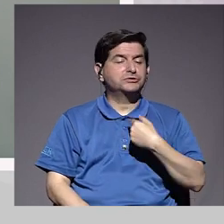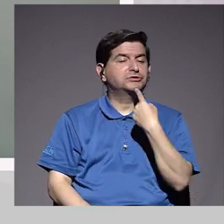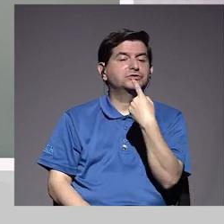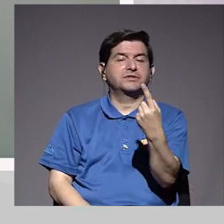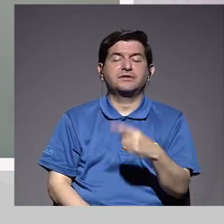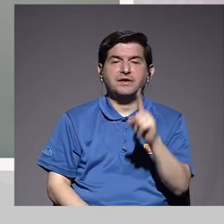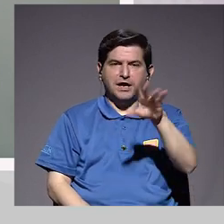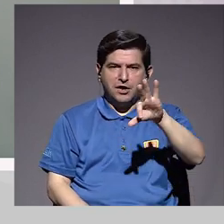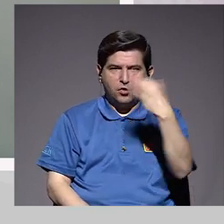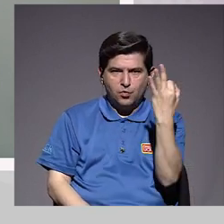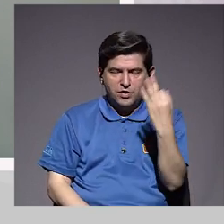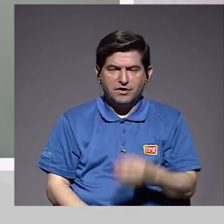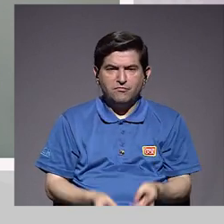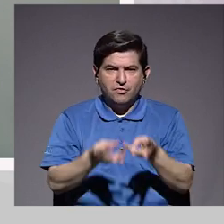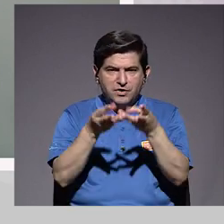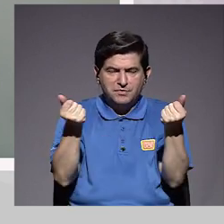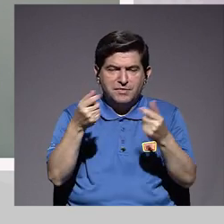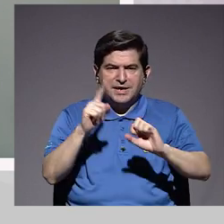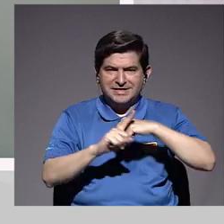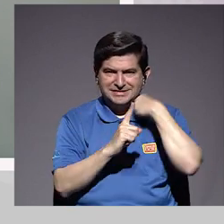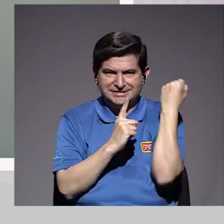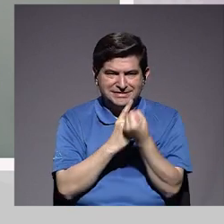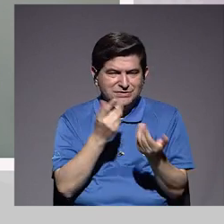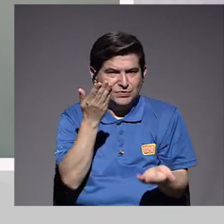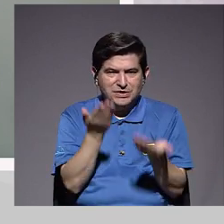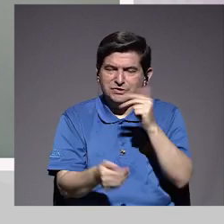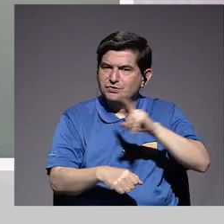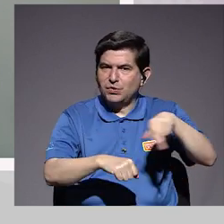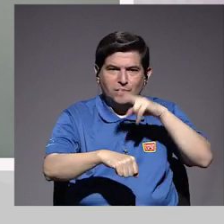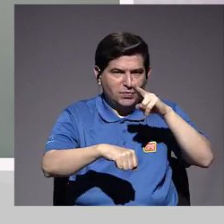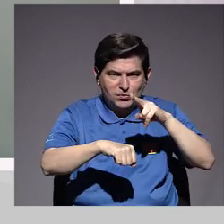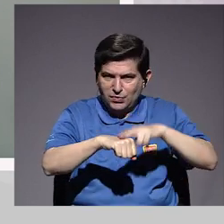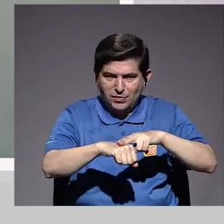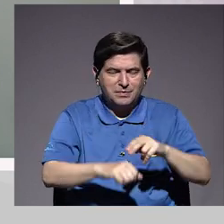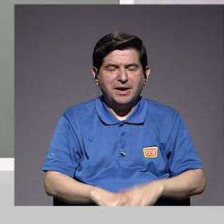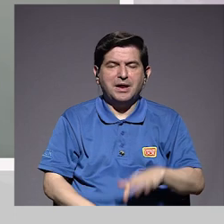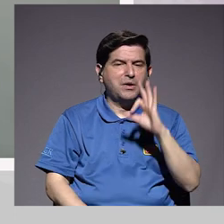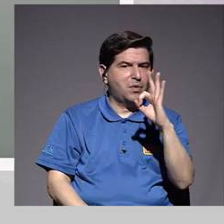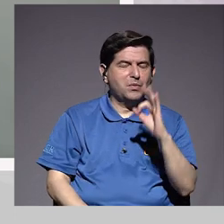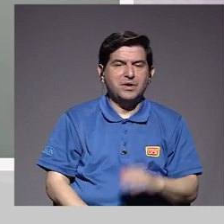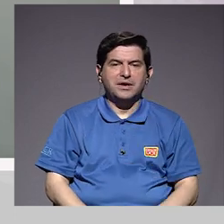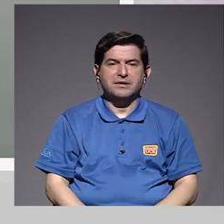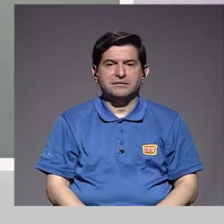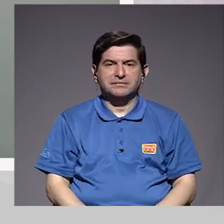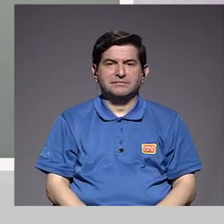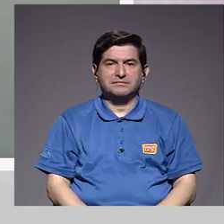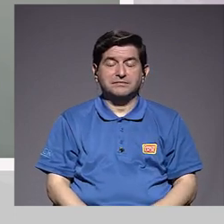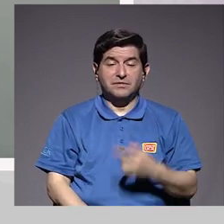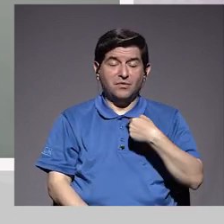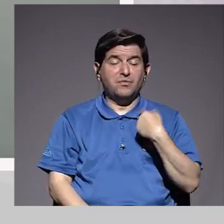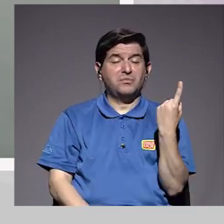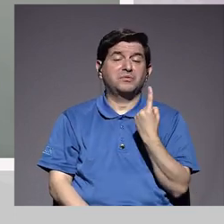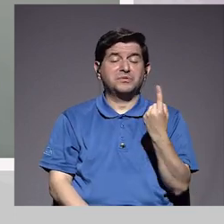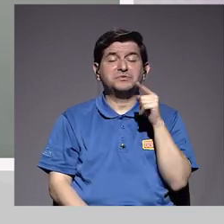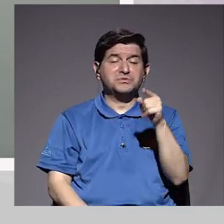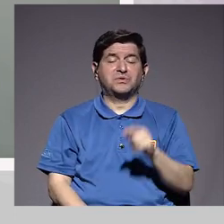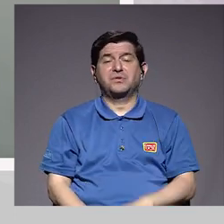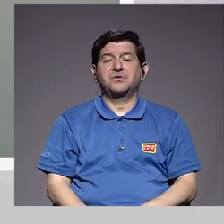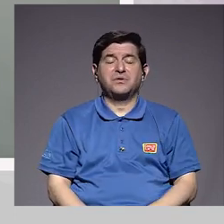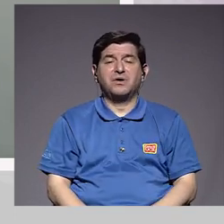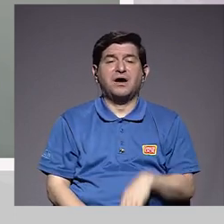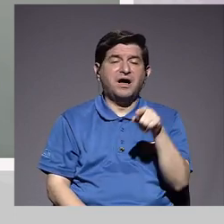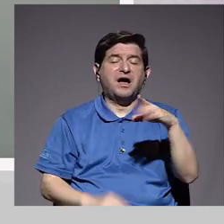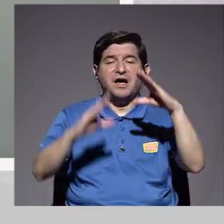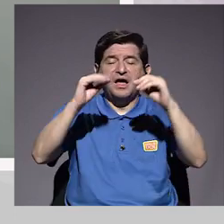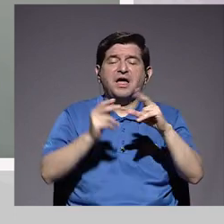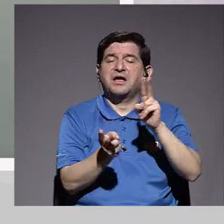yo les diría, una manera de resolver muchas de las situaciones que no es tan normal o que no estaban bien, era que llegábamos únicamente y